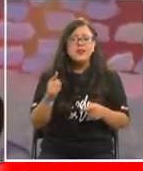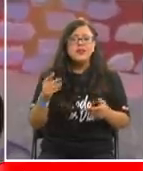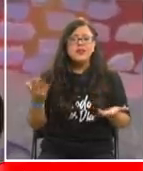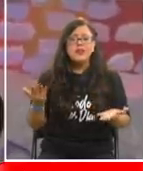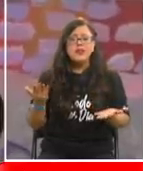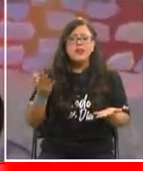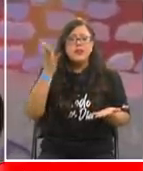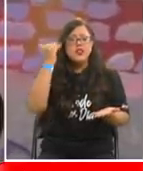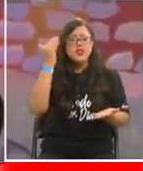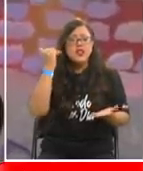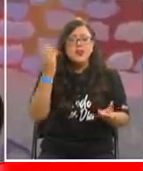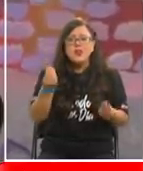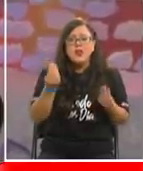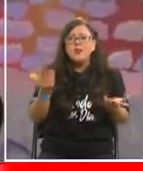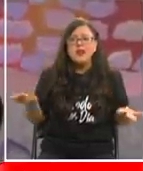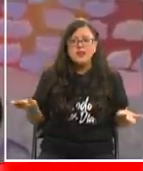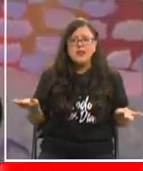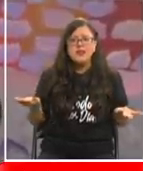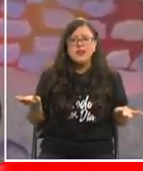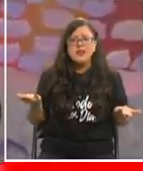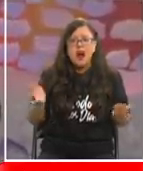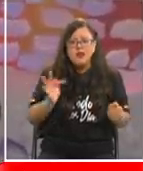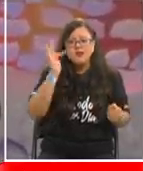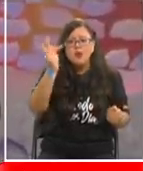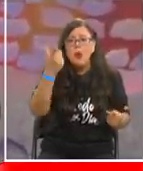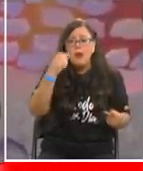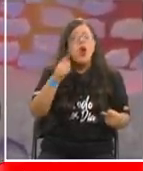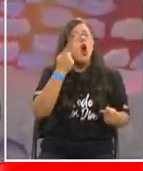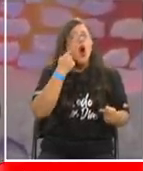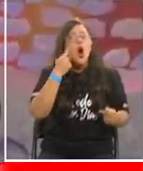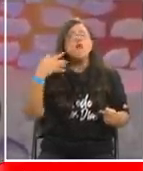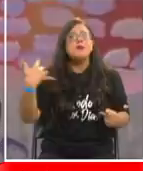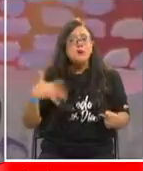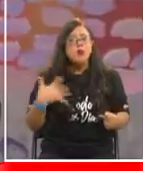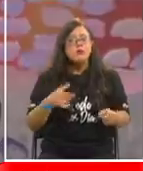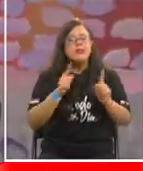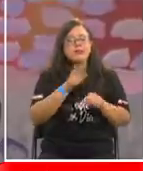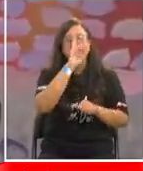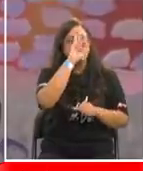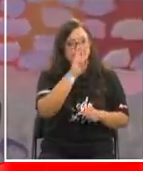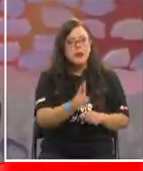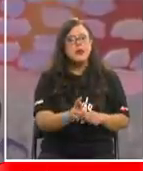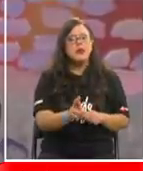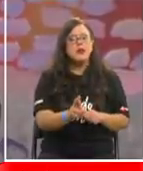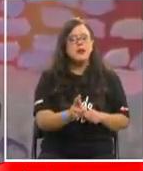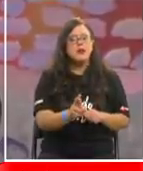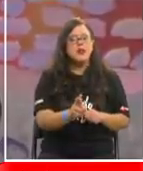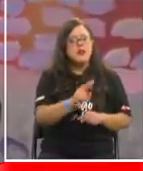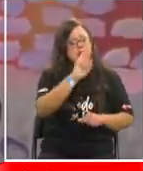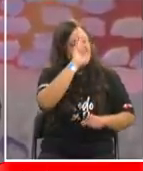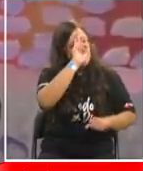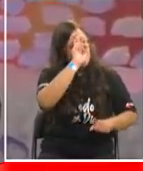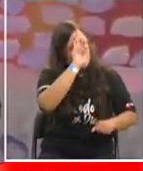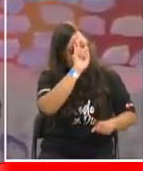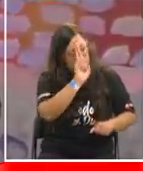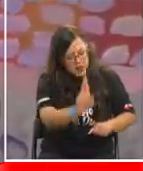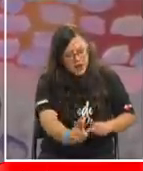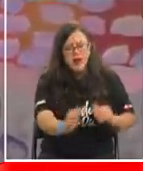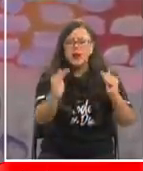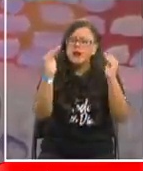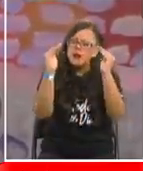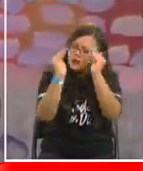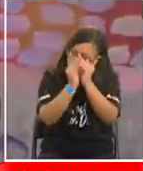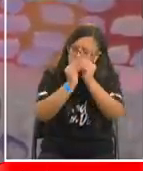qué nos puede tocar lo más importante que hay que respetar el que quédate en la casa